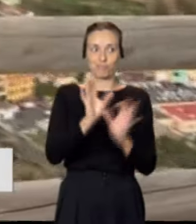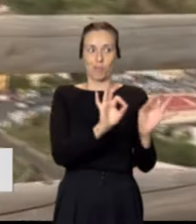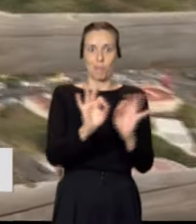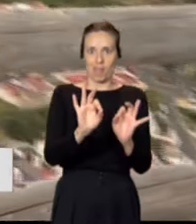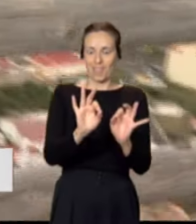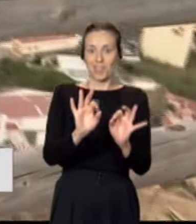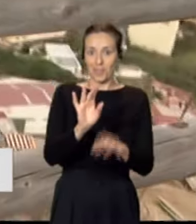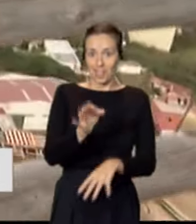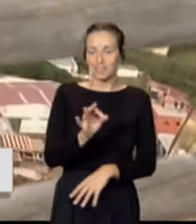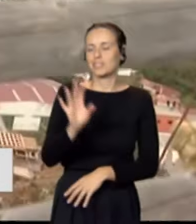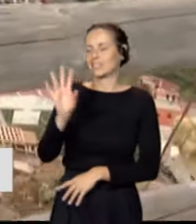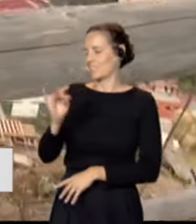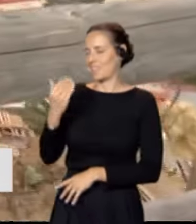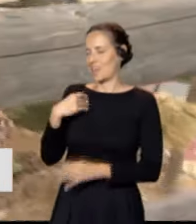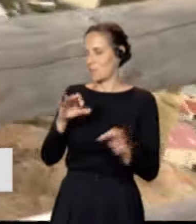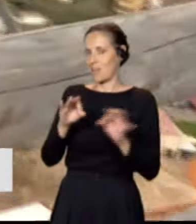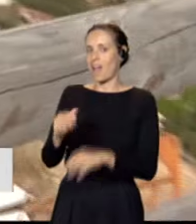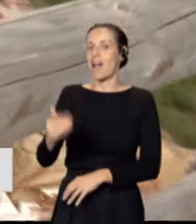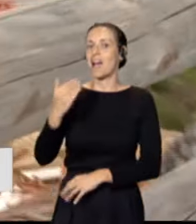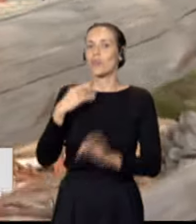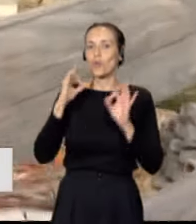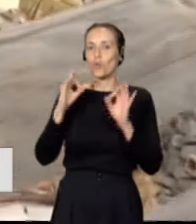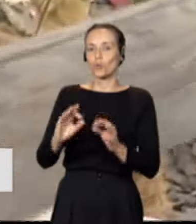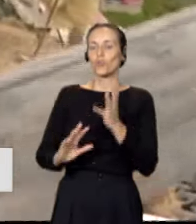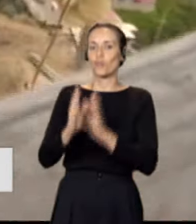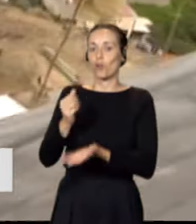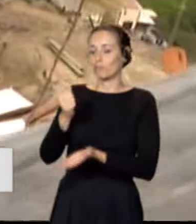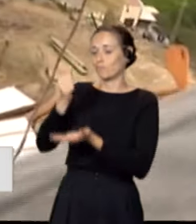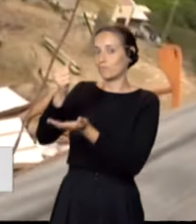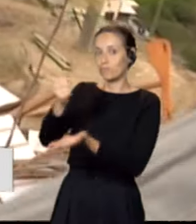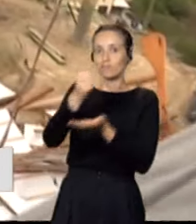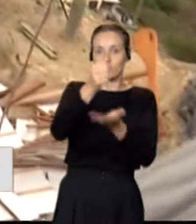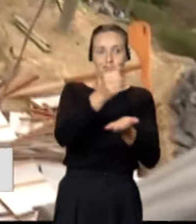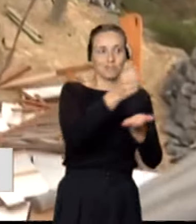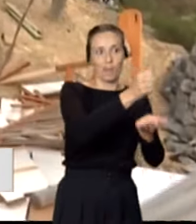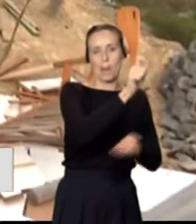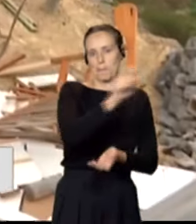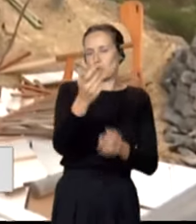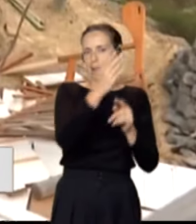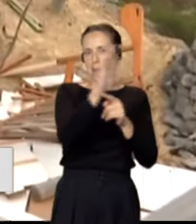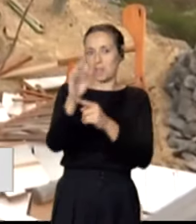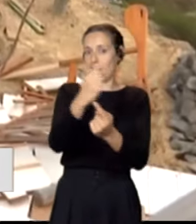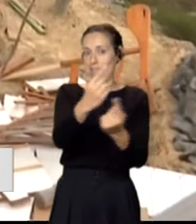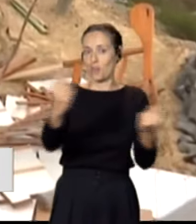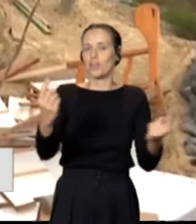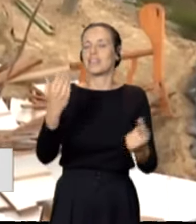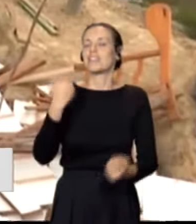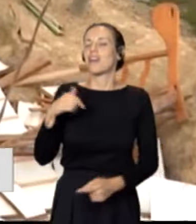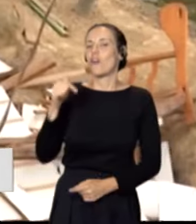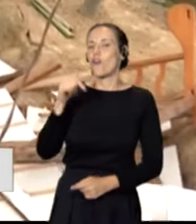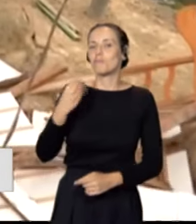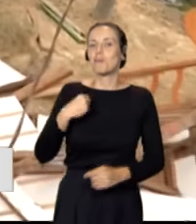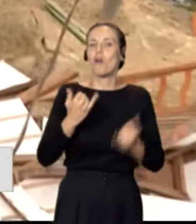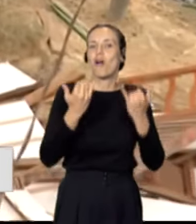los preparativos. Ayer tuvimos el acto de la entrega del fuego a cada uno de los representantes y ya empezamos hoy con actos